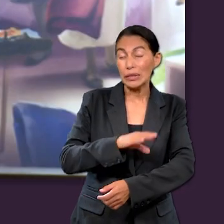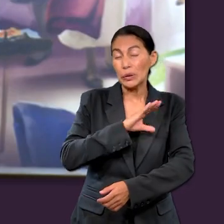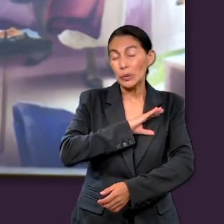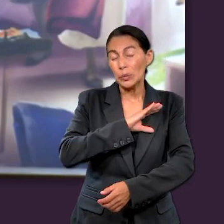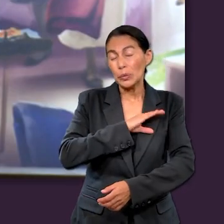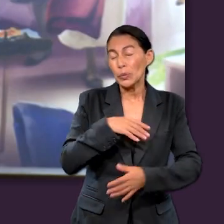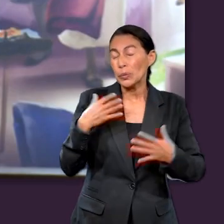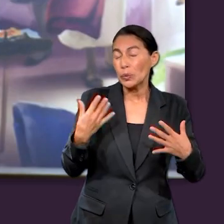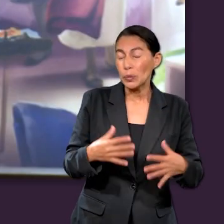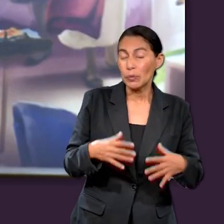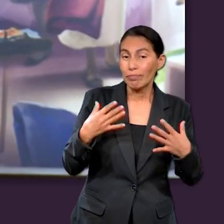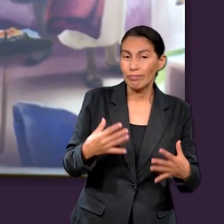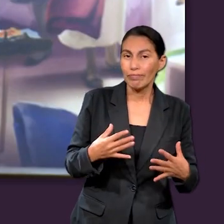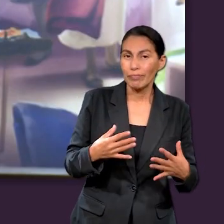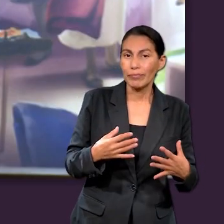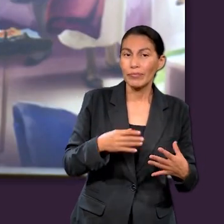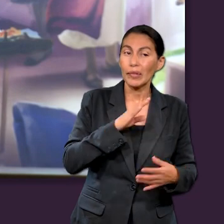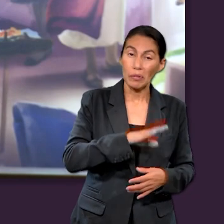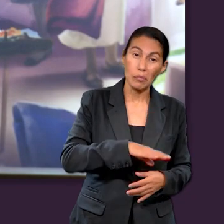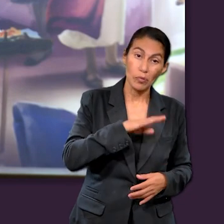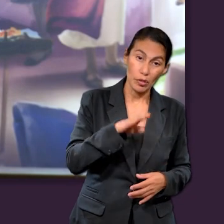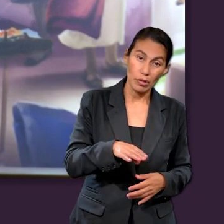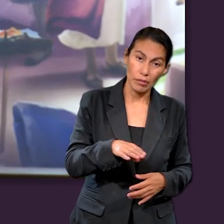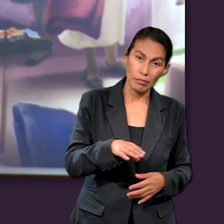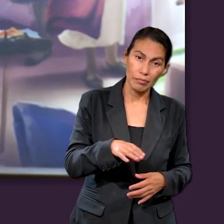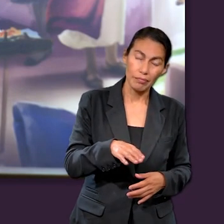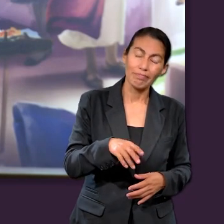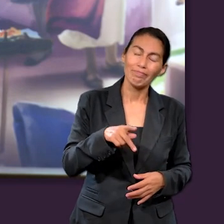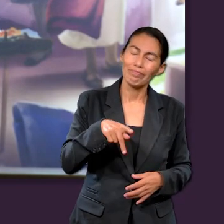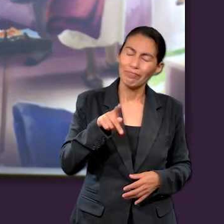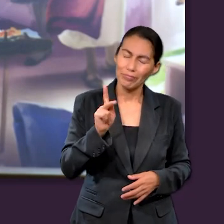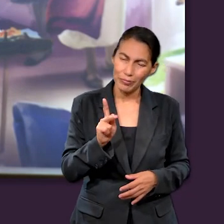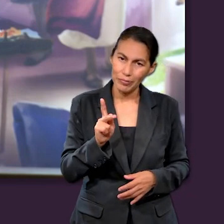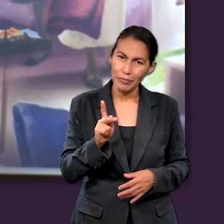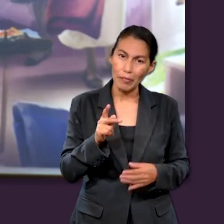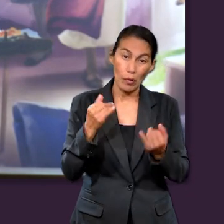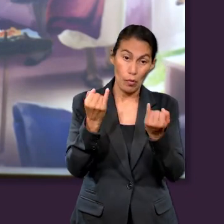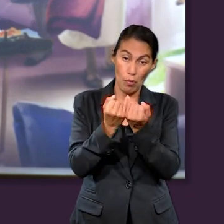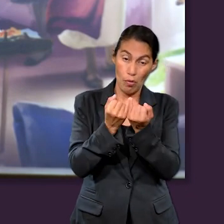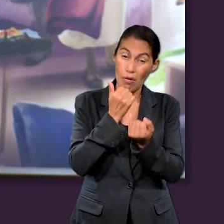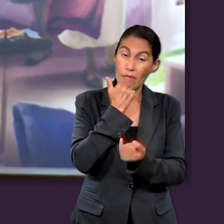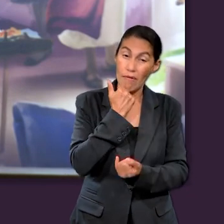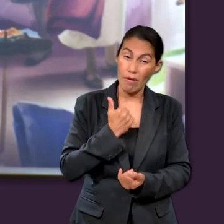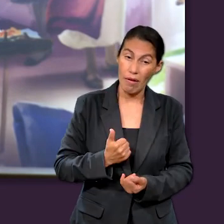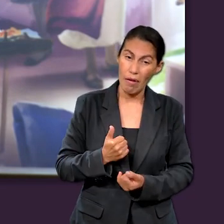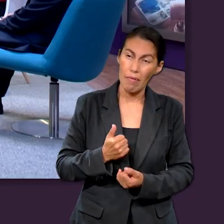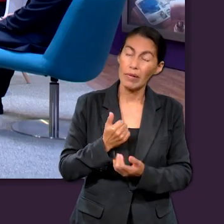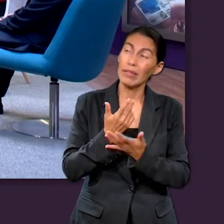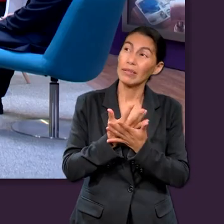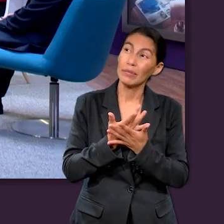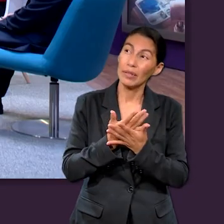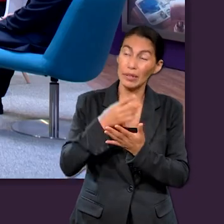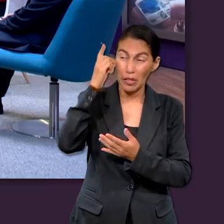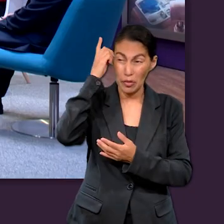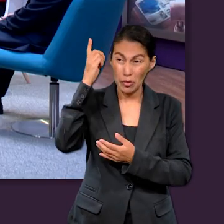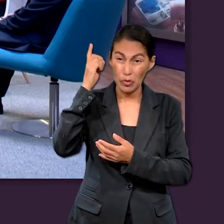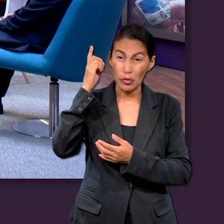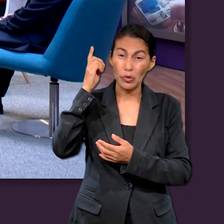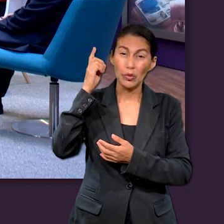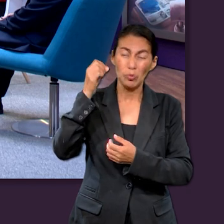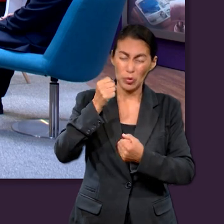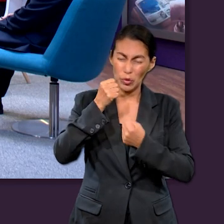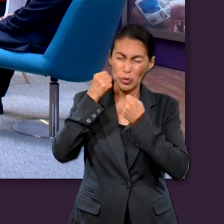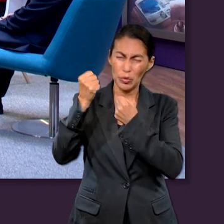perder a alguien asido especial. Pero al igual que Abraham, podemos tener la esperanza de que Dios es poderoso